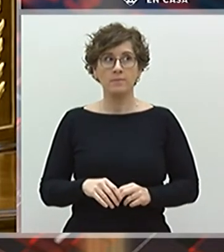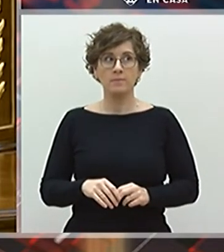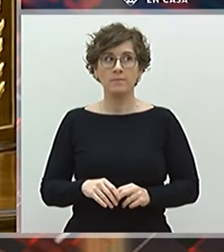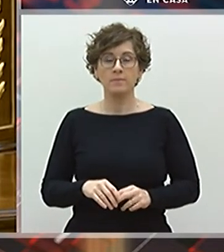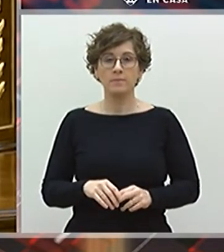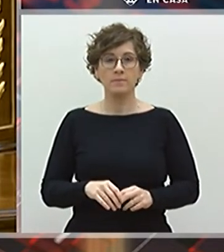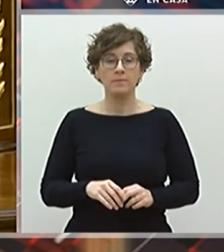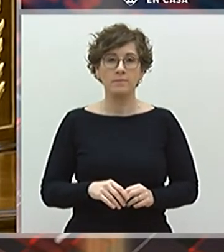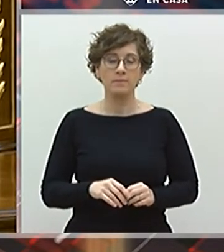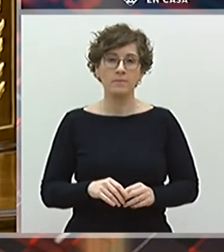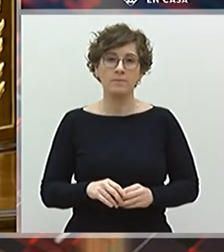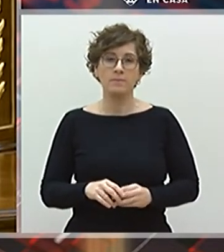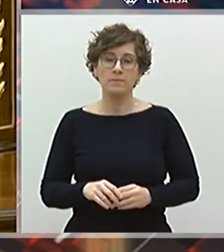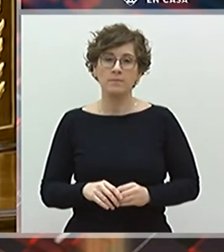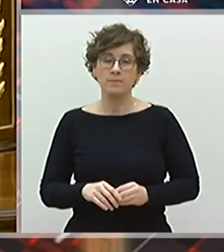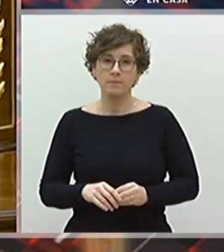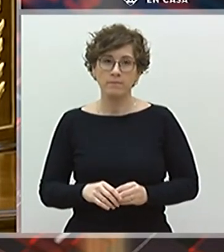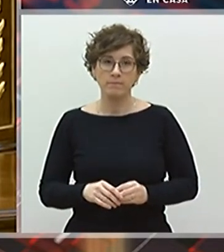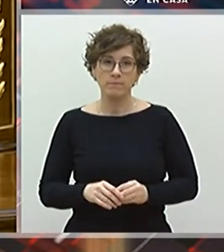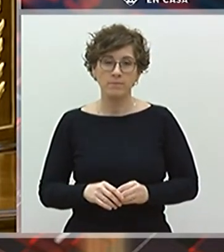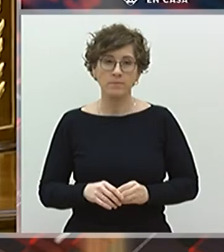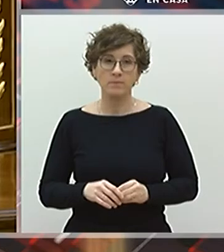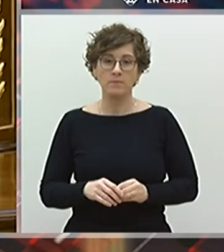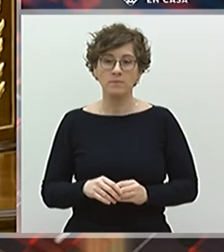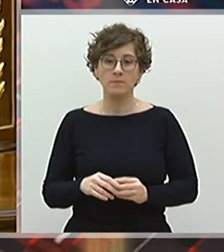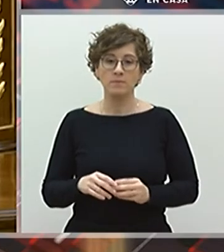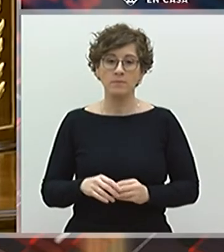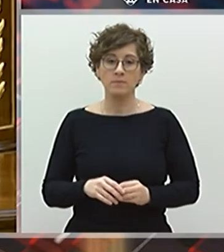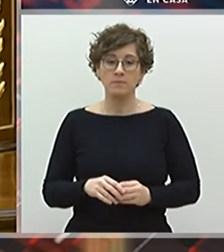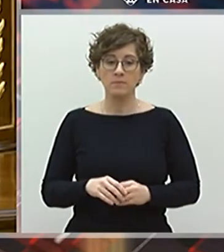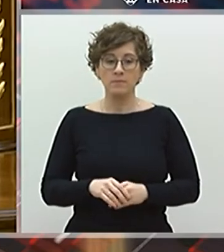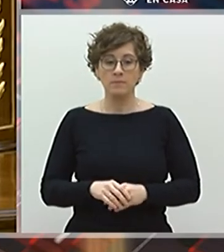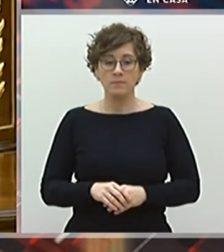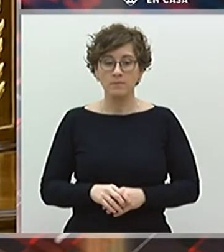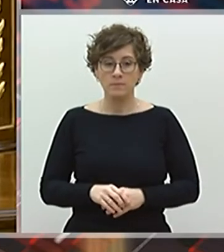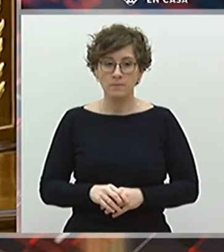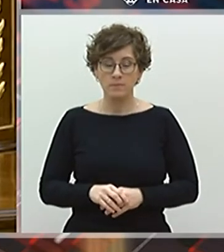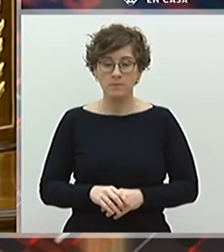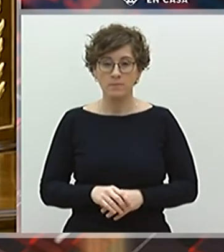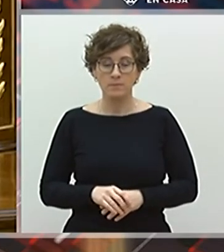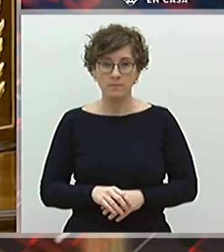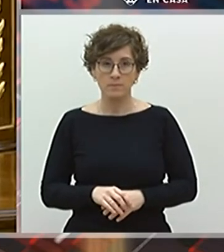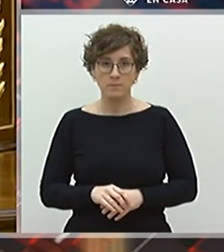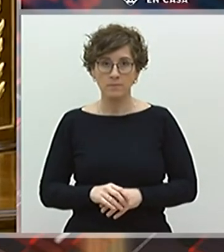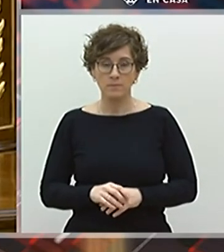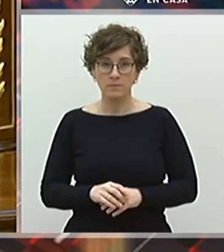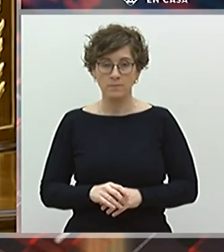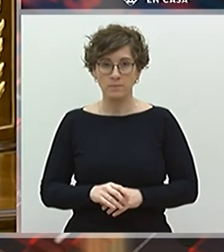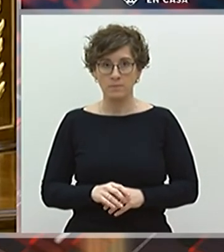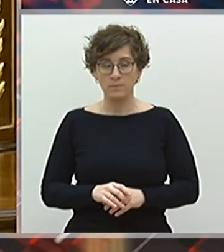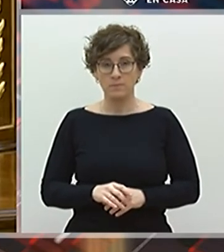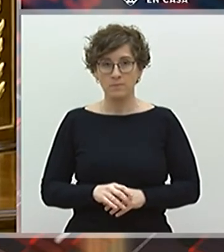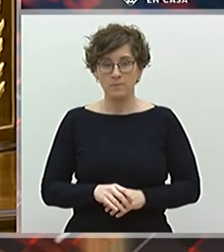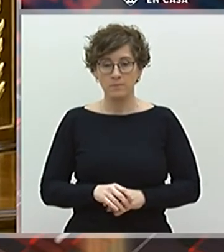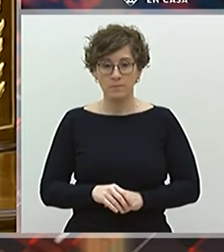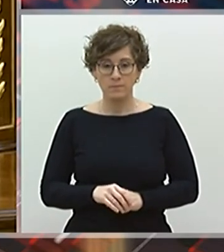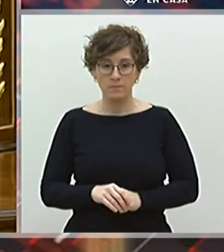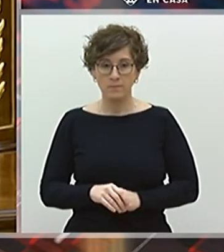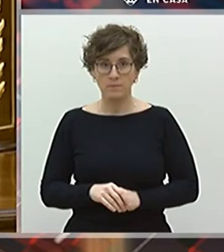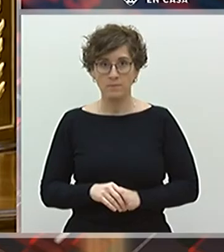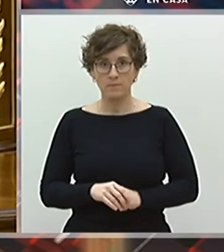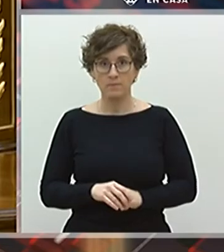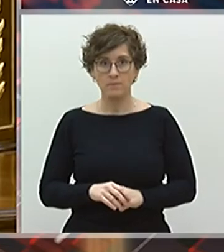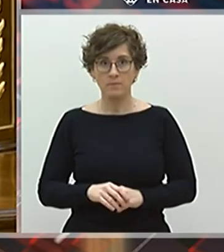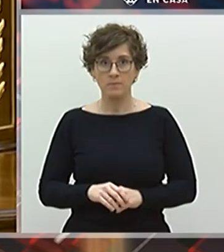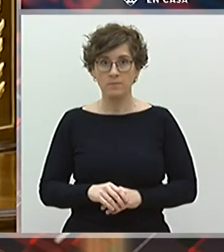Farem un memorial de greuges col·lectius perquè els pobles tenim memòries i nosaltres ens comprometem a construir un país a